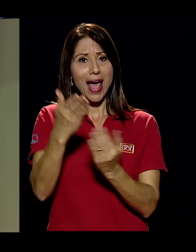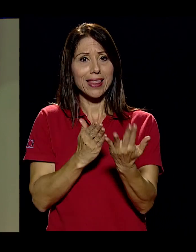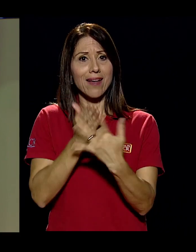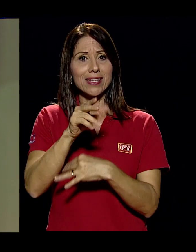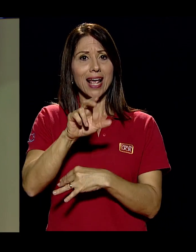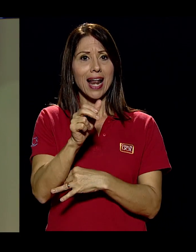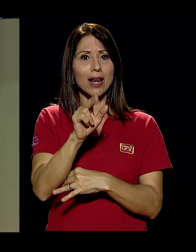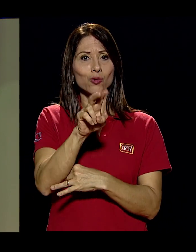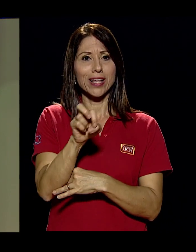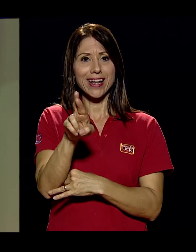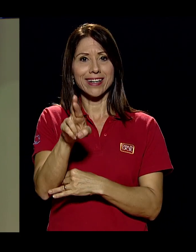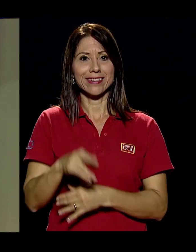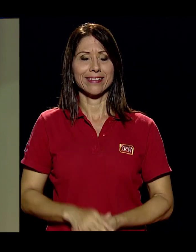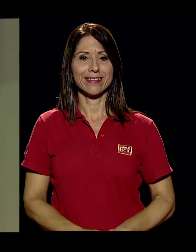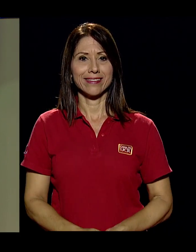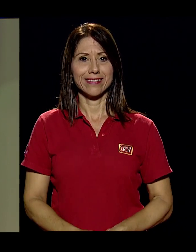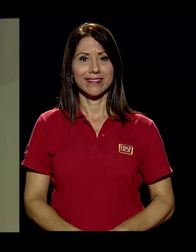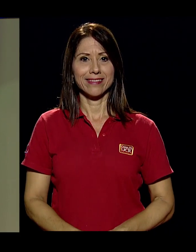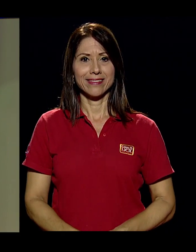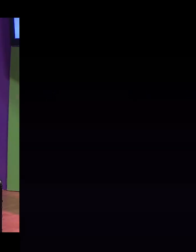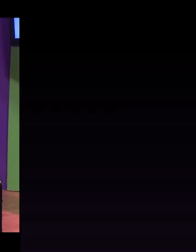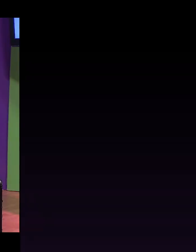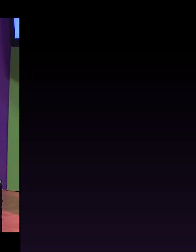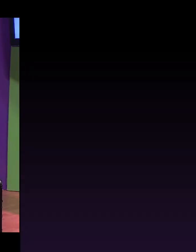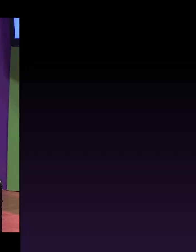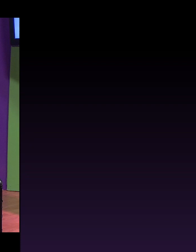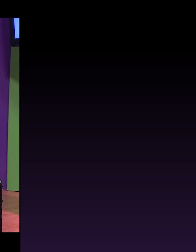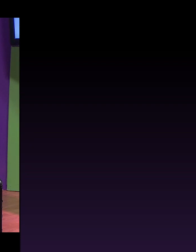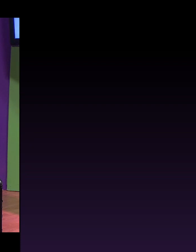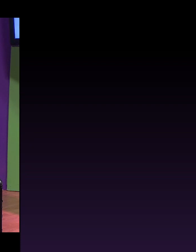semana acá a través de la señal de Canal UCR.